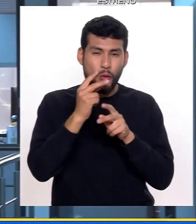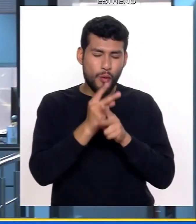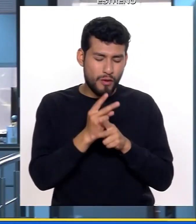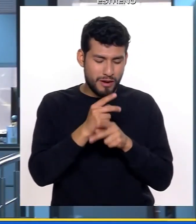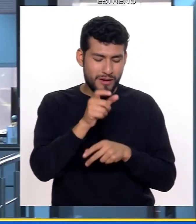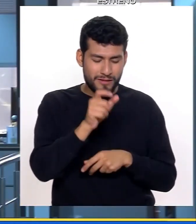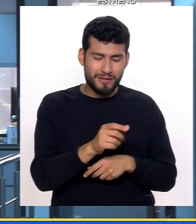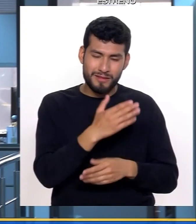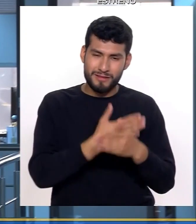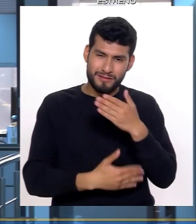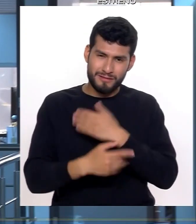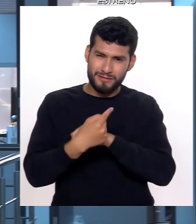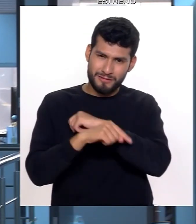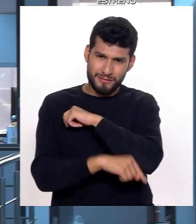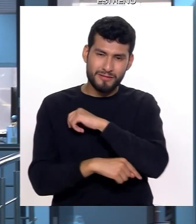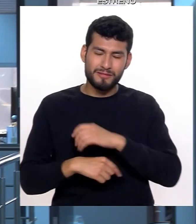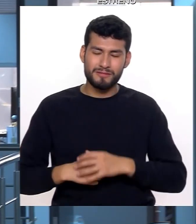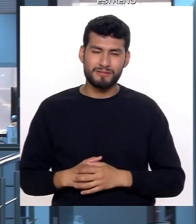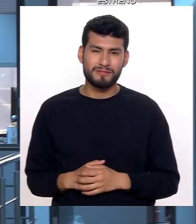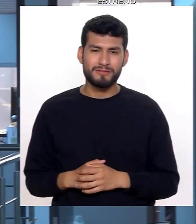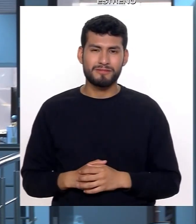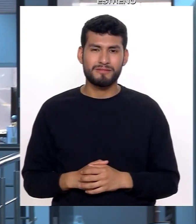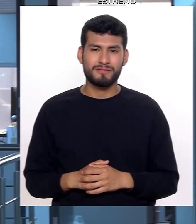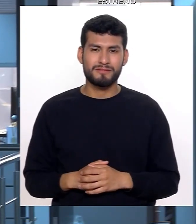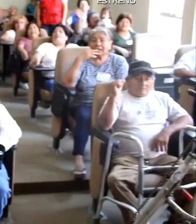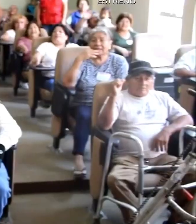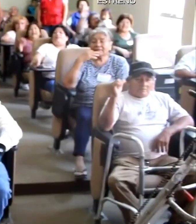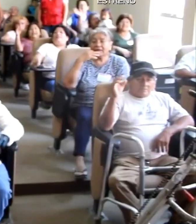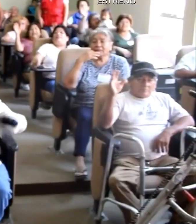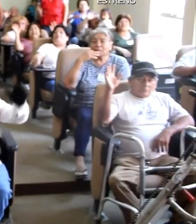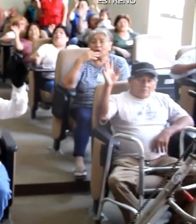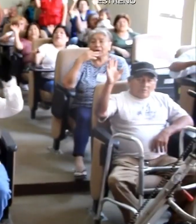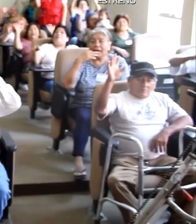día cuidando a la persona con discapacidad severa que tienen en su hogar.